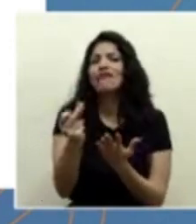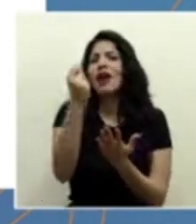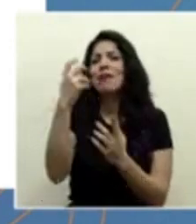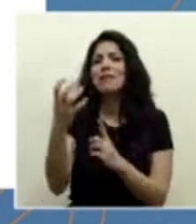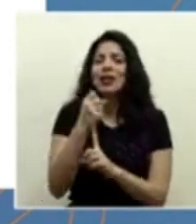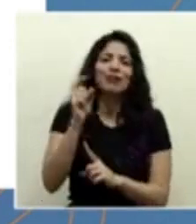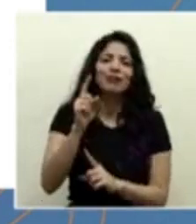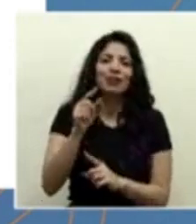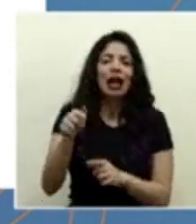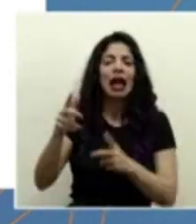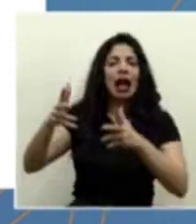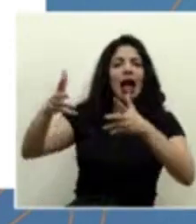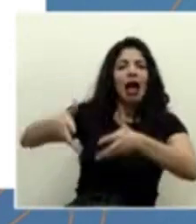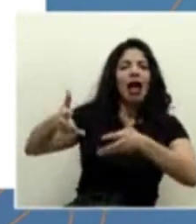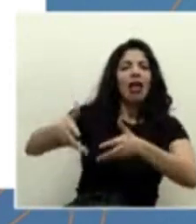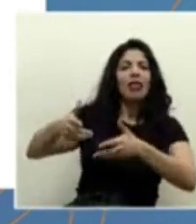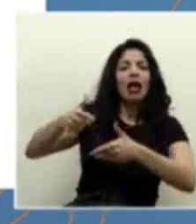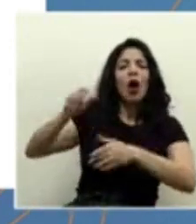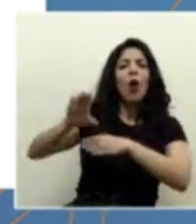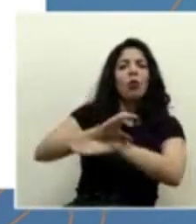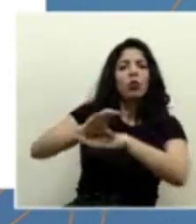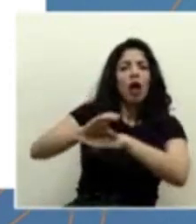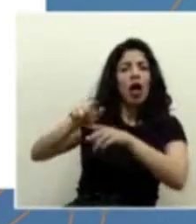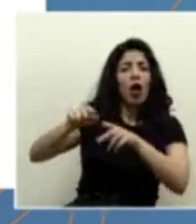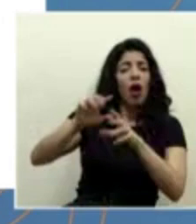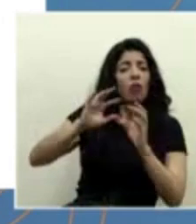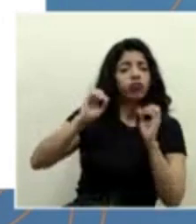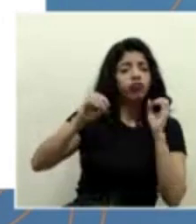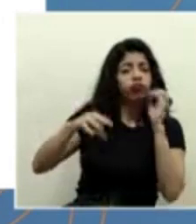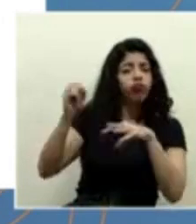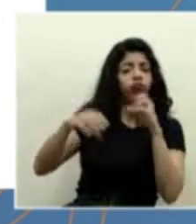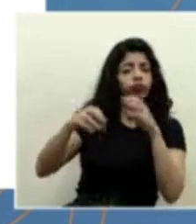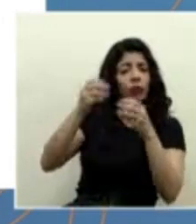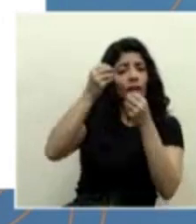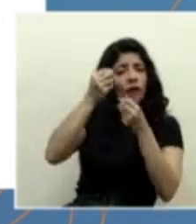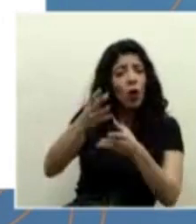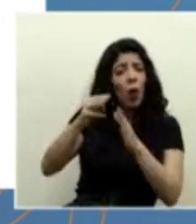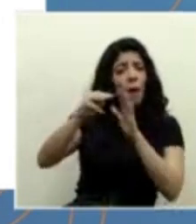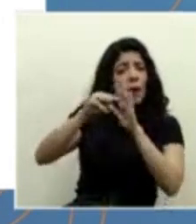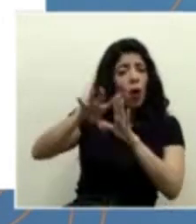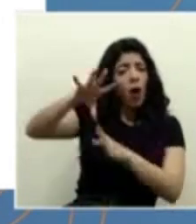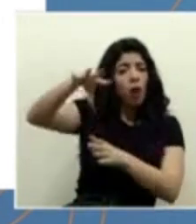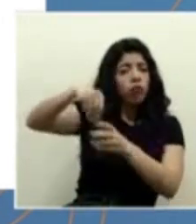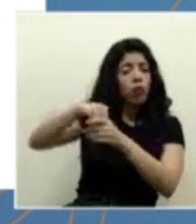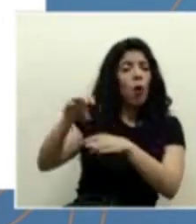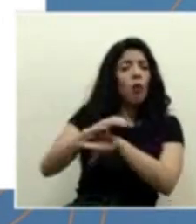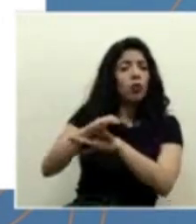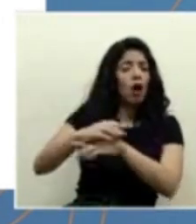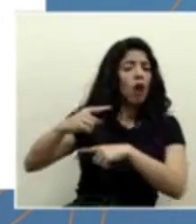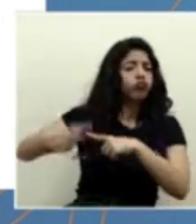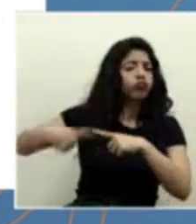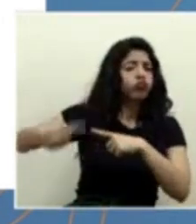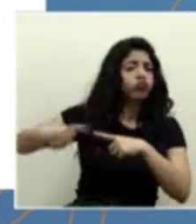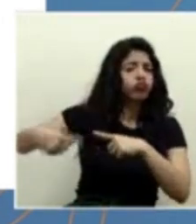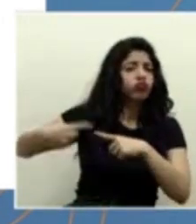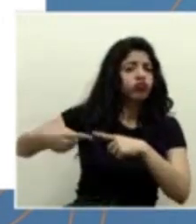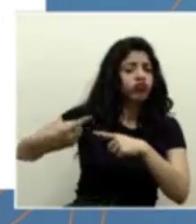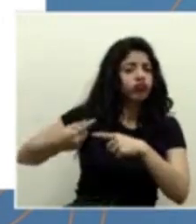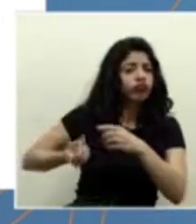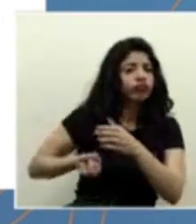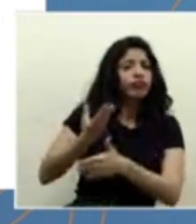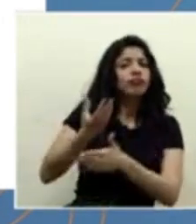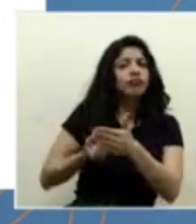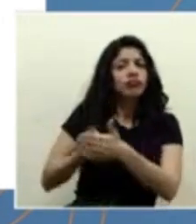obtiene, hay que dejarlo justamente que las computadoras, ya con todos los datos y todo el modelo incorporado, puedan estar haciendo las